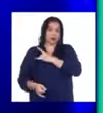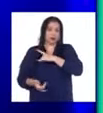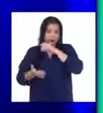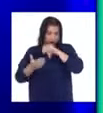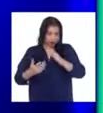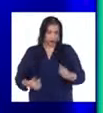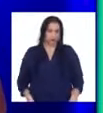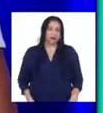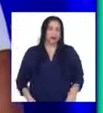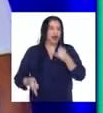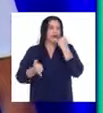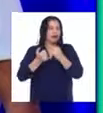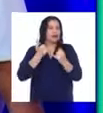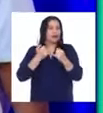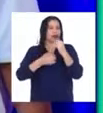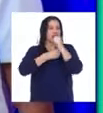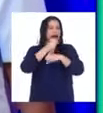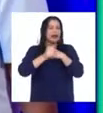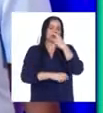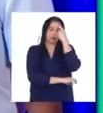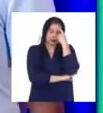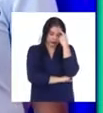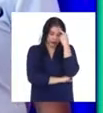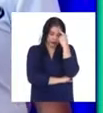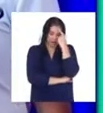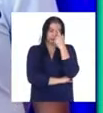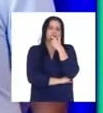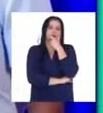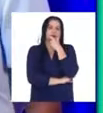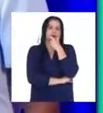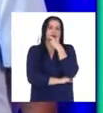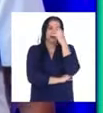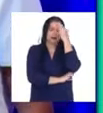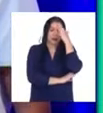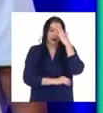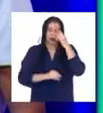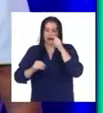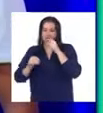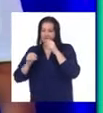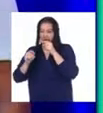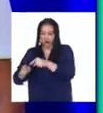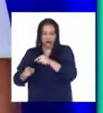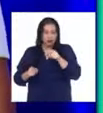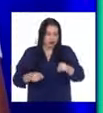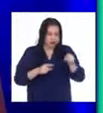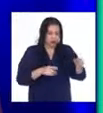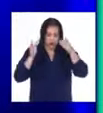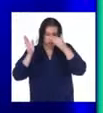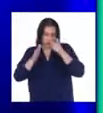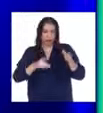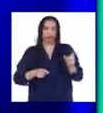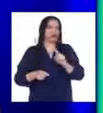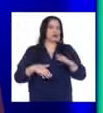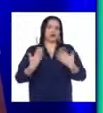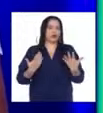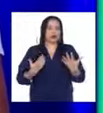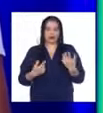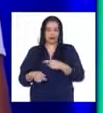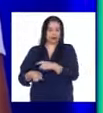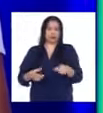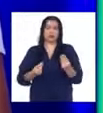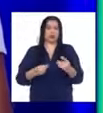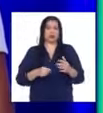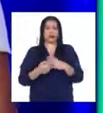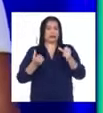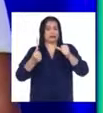Y al final de año me puse a pensar y sabía que no podía hacer varias cosas bien a la vez. Y tenía que escoger uno de